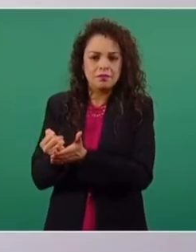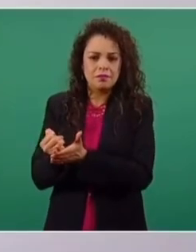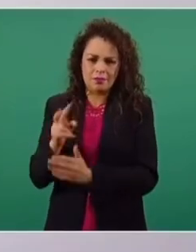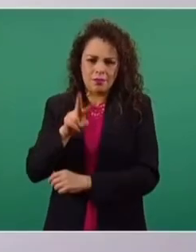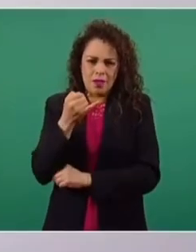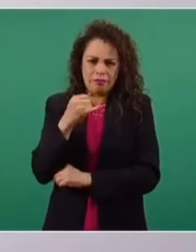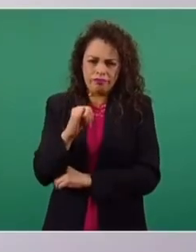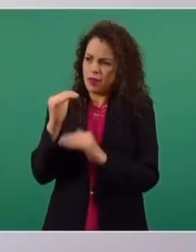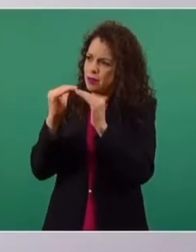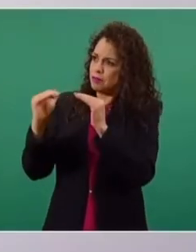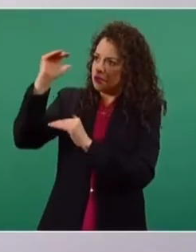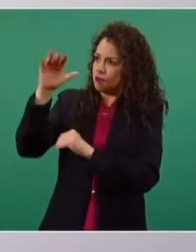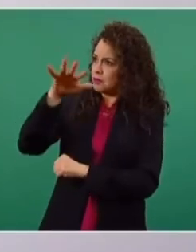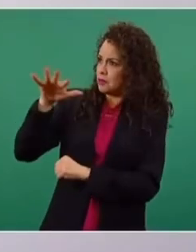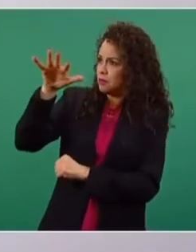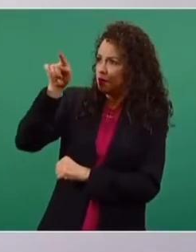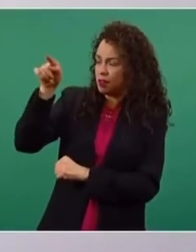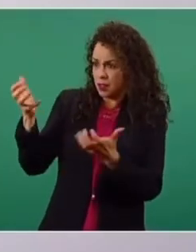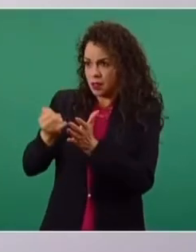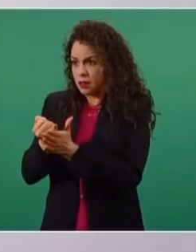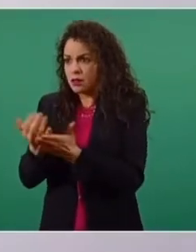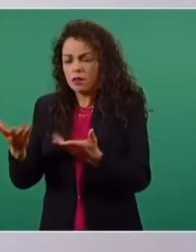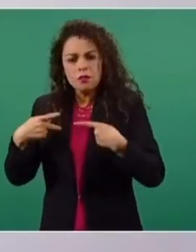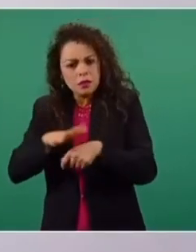del poder se decide. ¿Y el pueblo entonces?